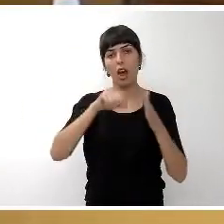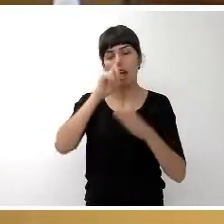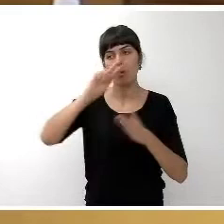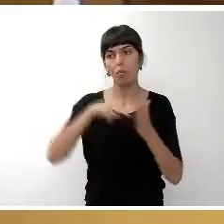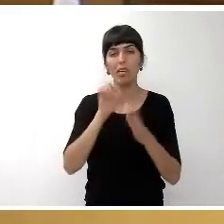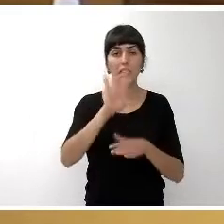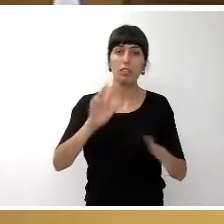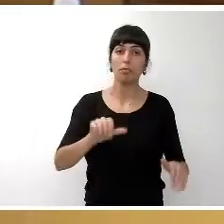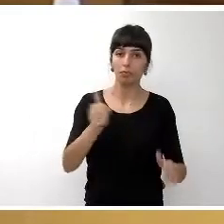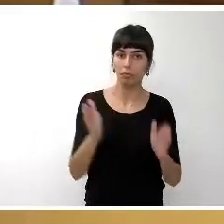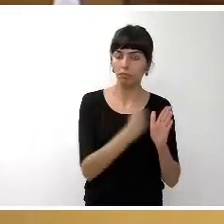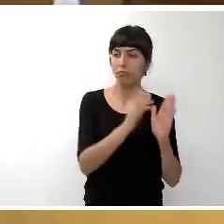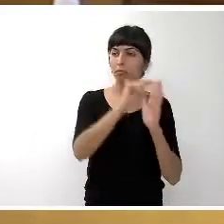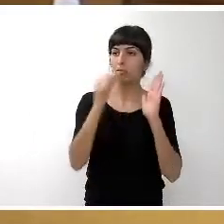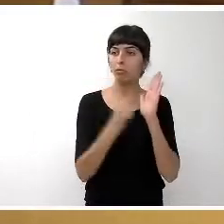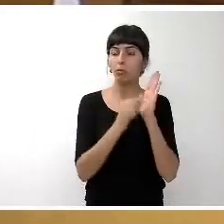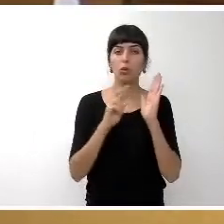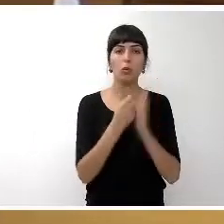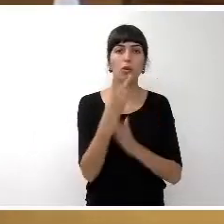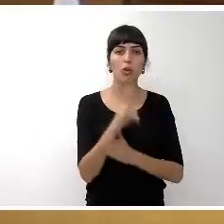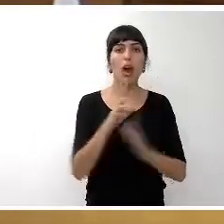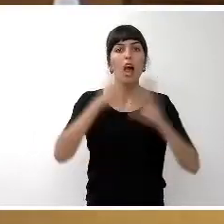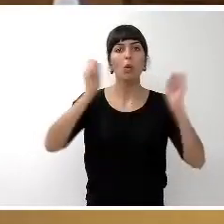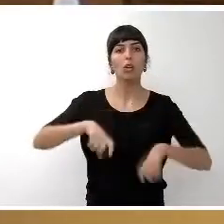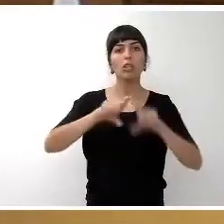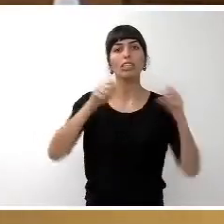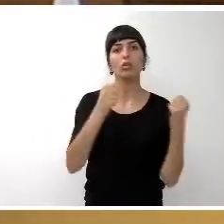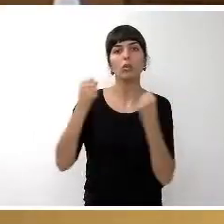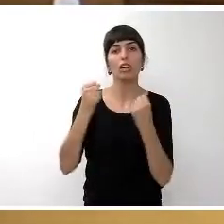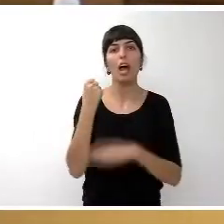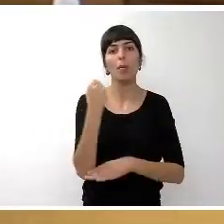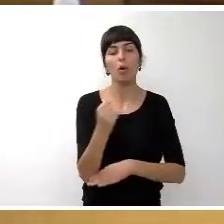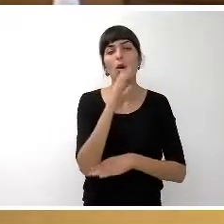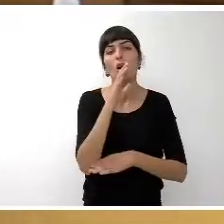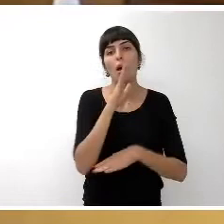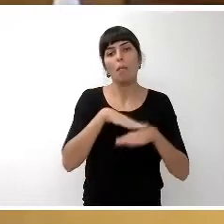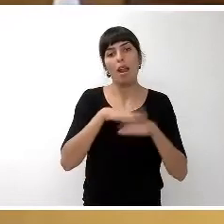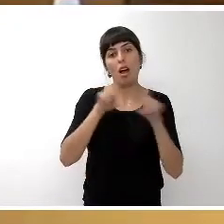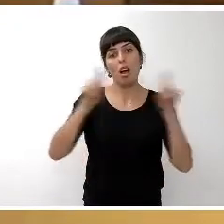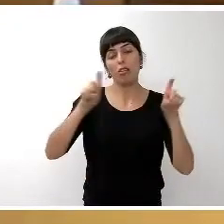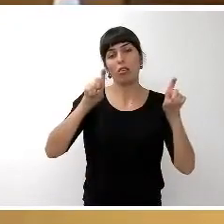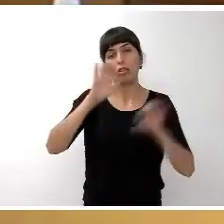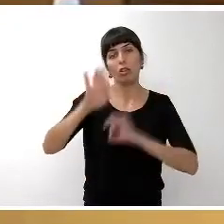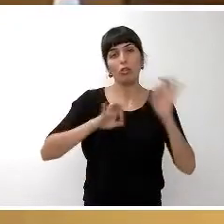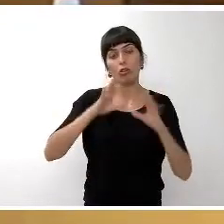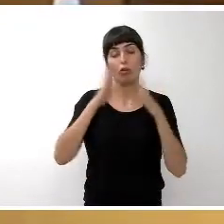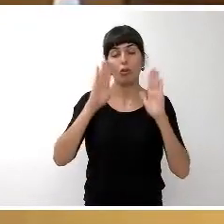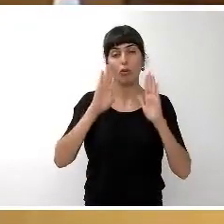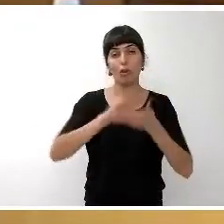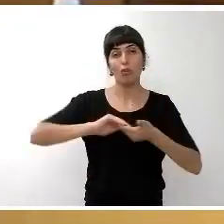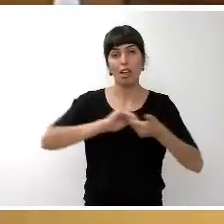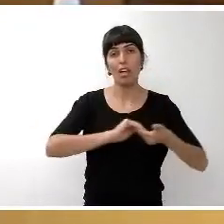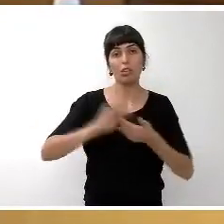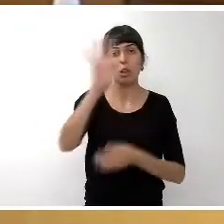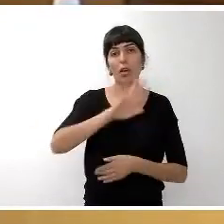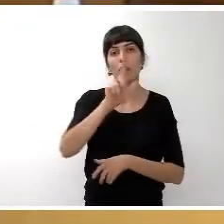Punto número uno... El número dos, perdón, acuerdo institucional de apoyo a la iniciativa liderada por CEAFA, Confederación Española de Asociaciones Familiares y Enfermos